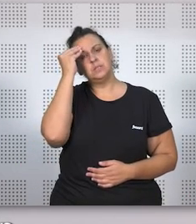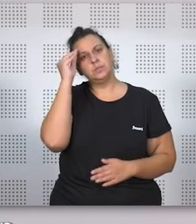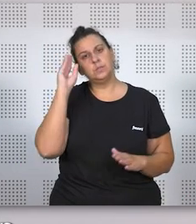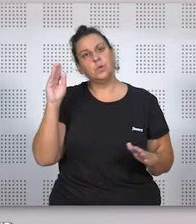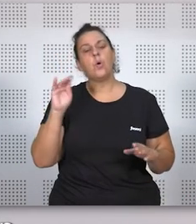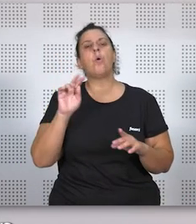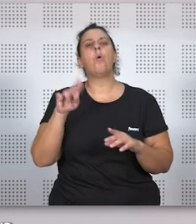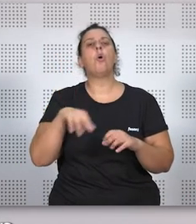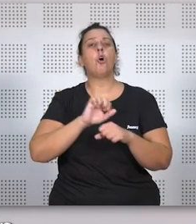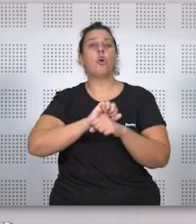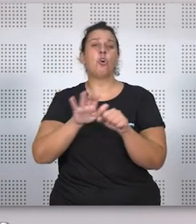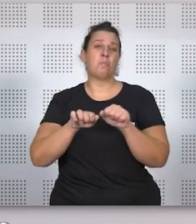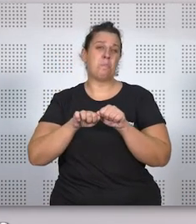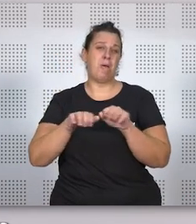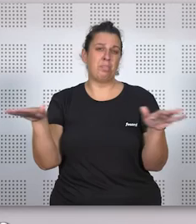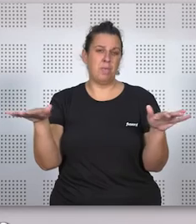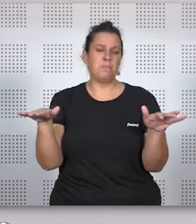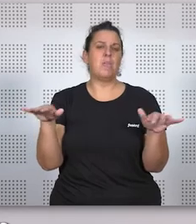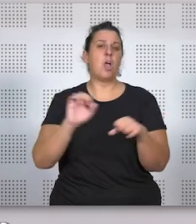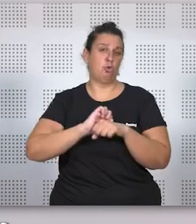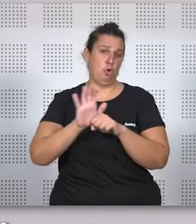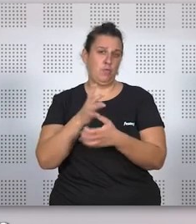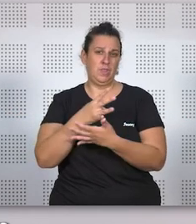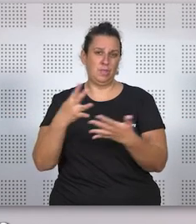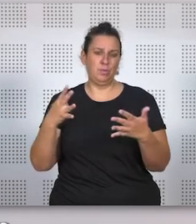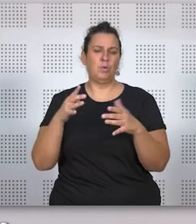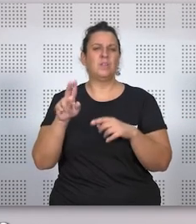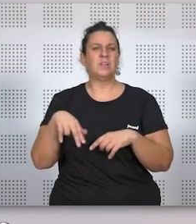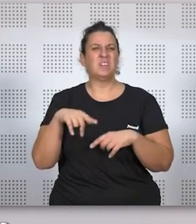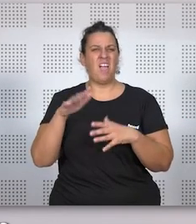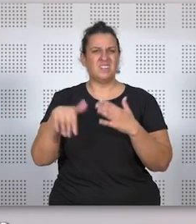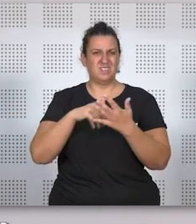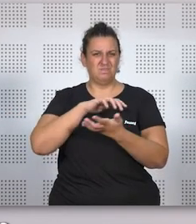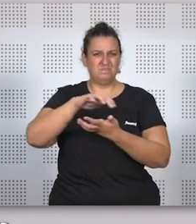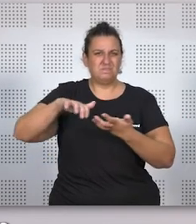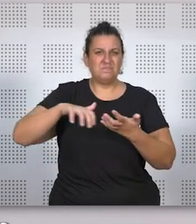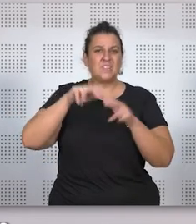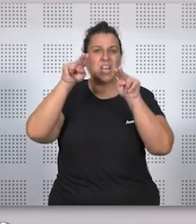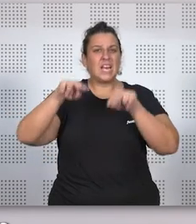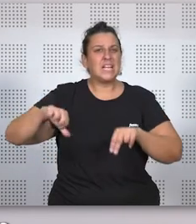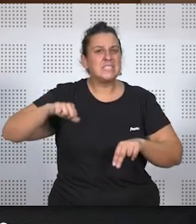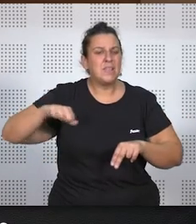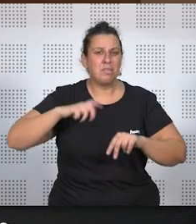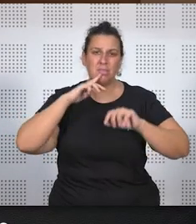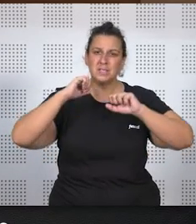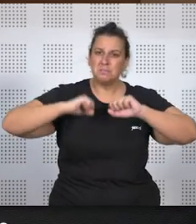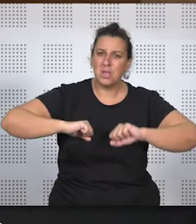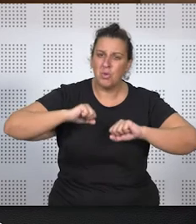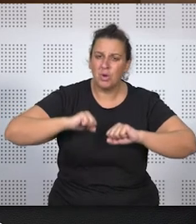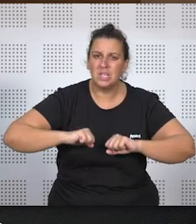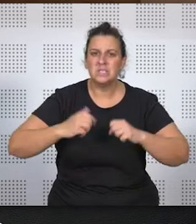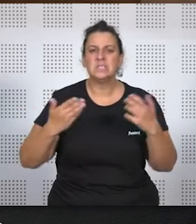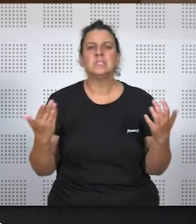la pandemia del COVID-19, todos sabemos, incluso escándalos que se produjeron en residencias de ancianos.